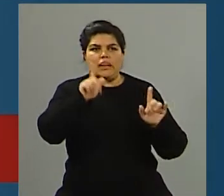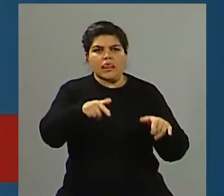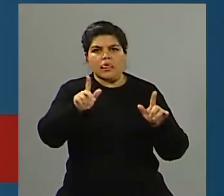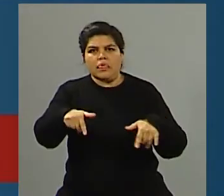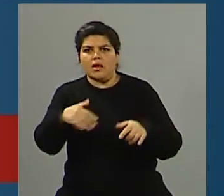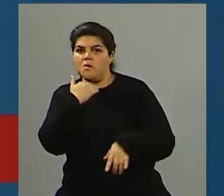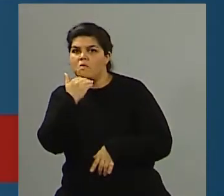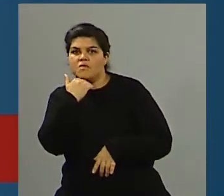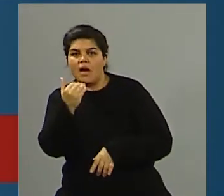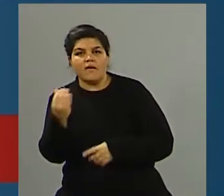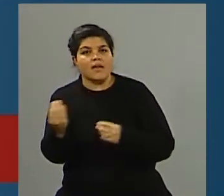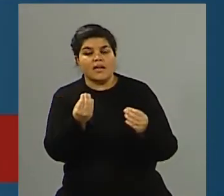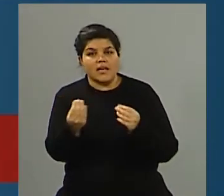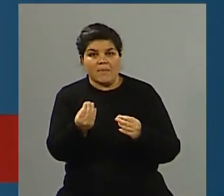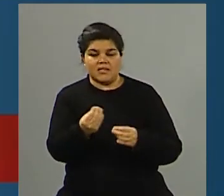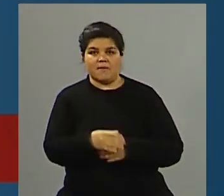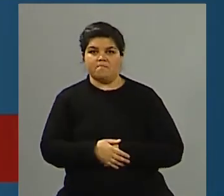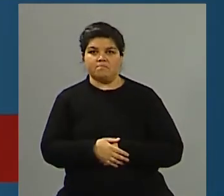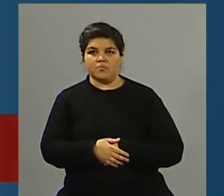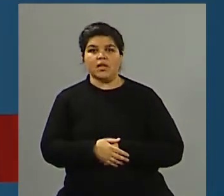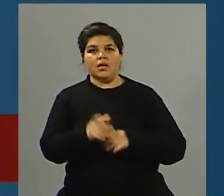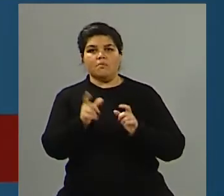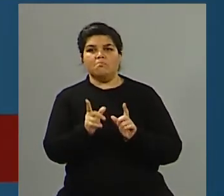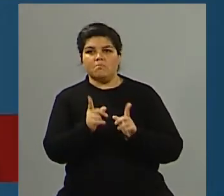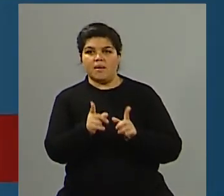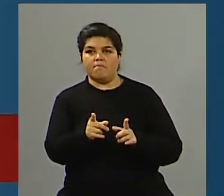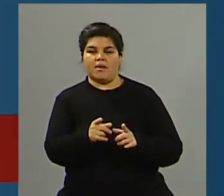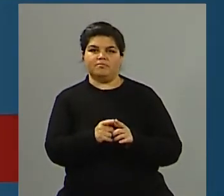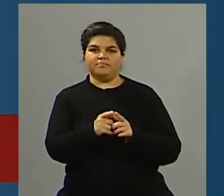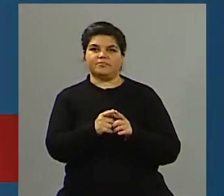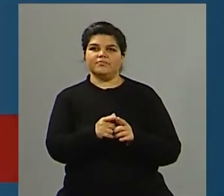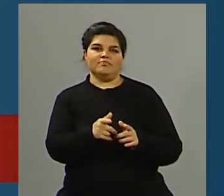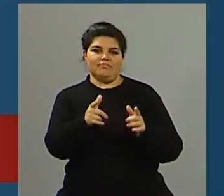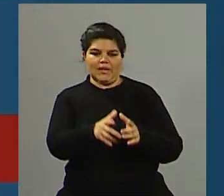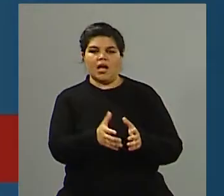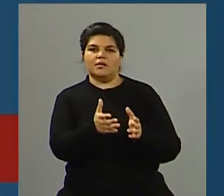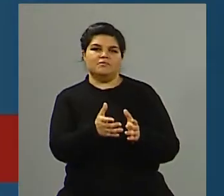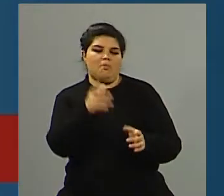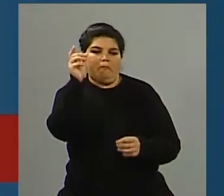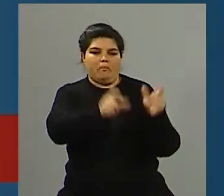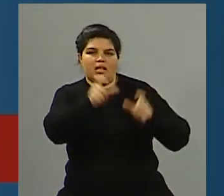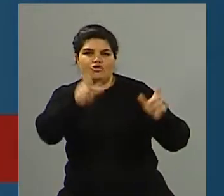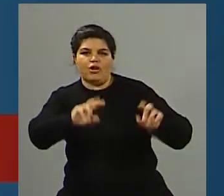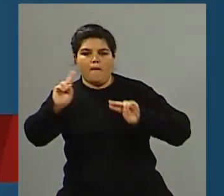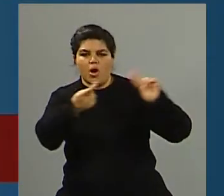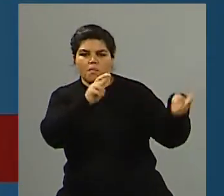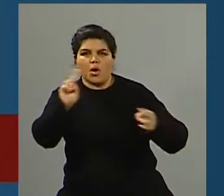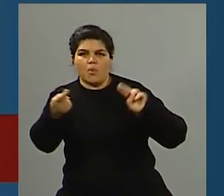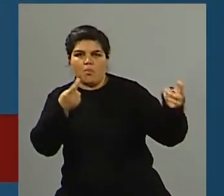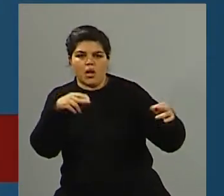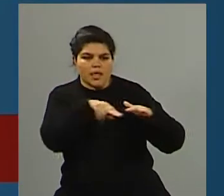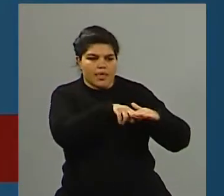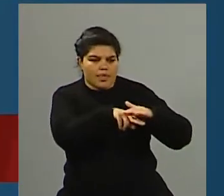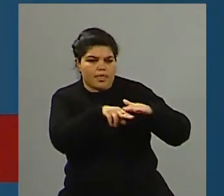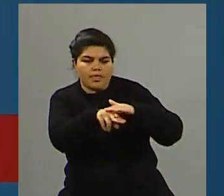amplio que aquellos que están en los piritones que hicieron con el agua que está cayendo hacia el infinito, donde están en acero escritos